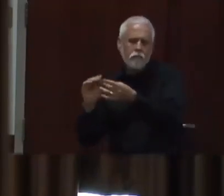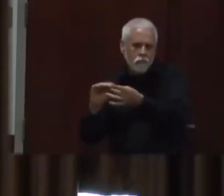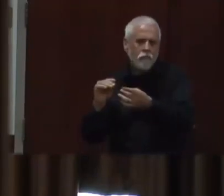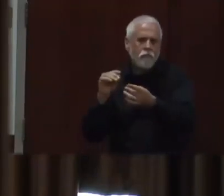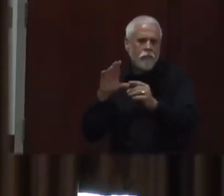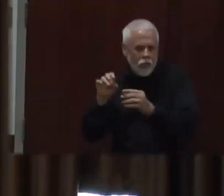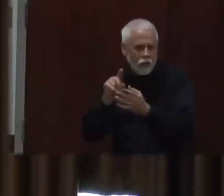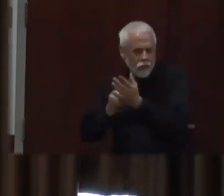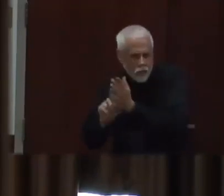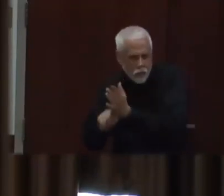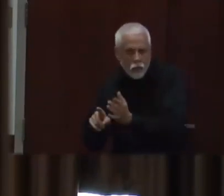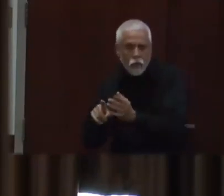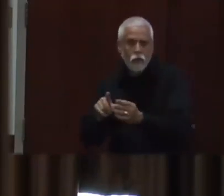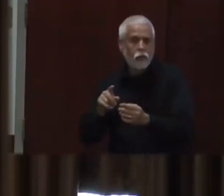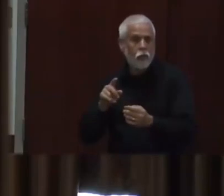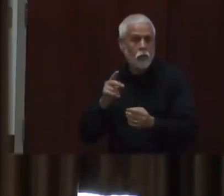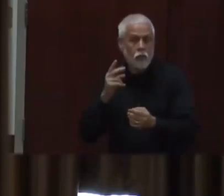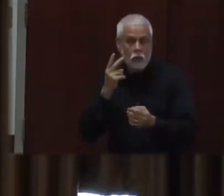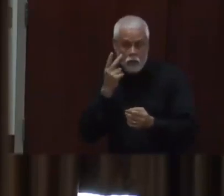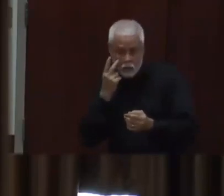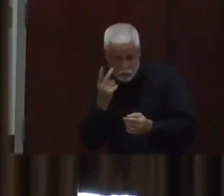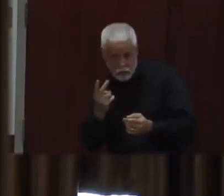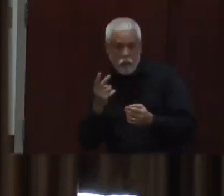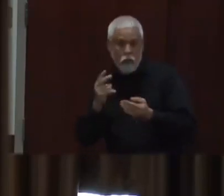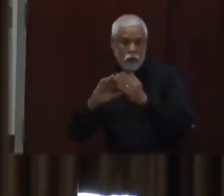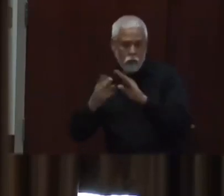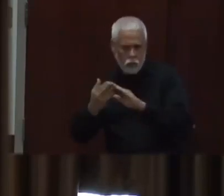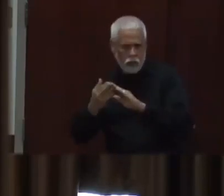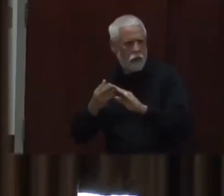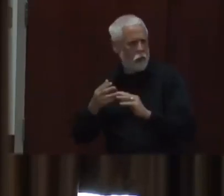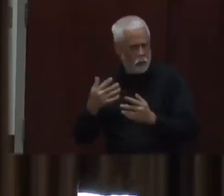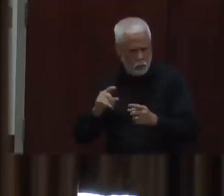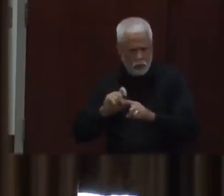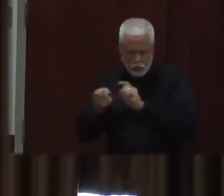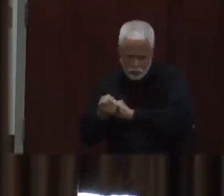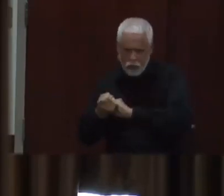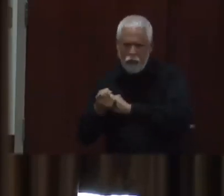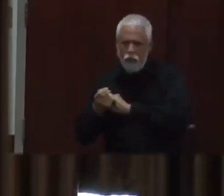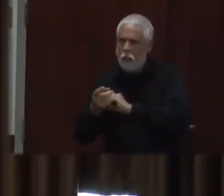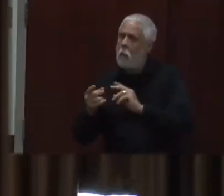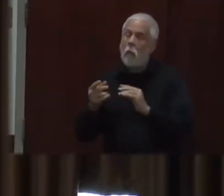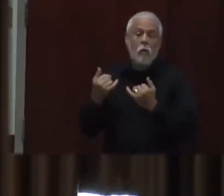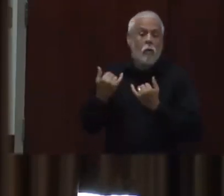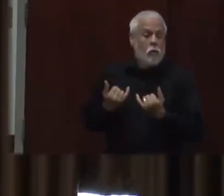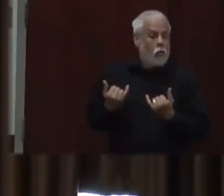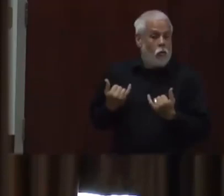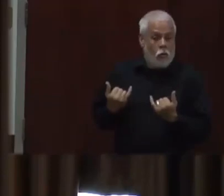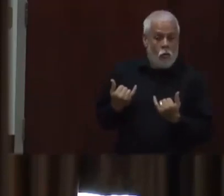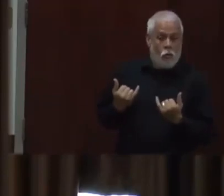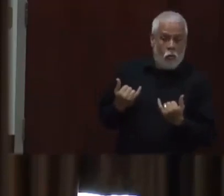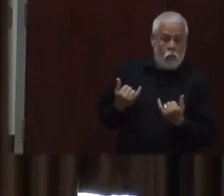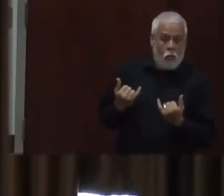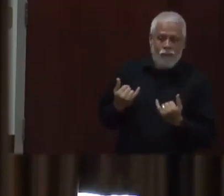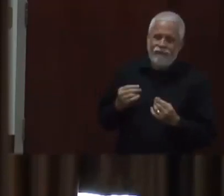casos y el comportamiento. Y es que tenemos que recordar que el distanciamiento de seis pies de verdad es importante. Las mascarillas son